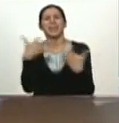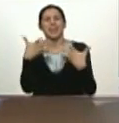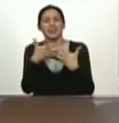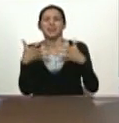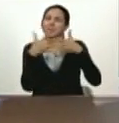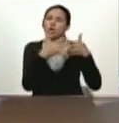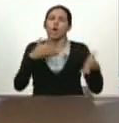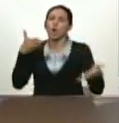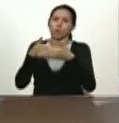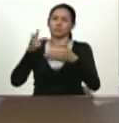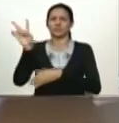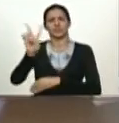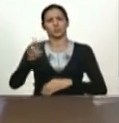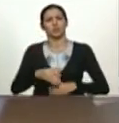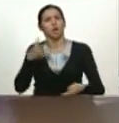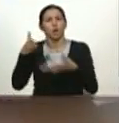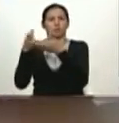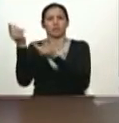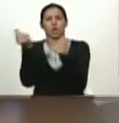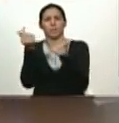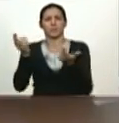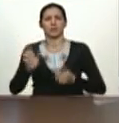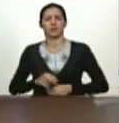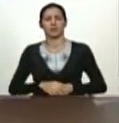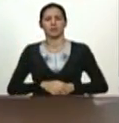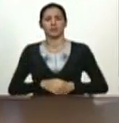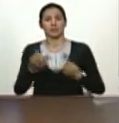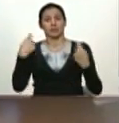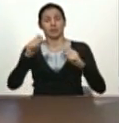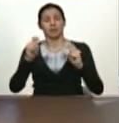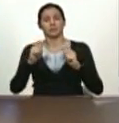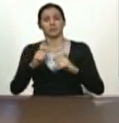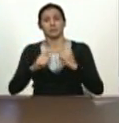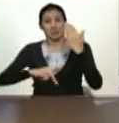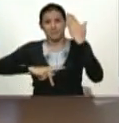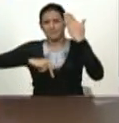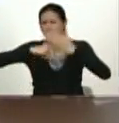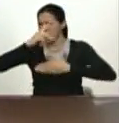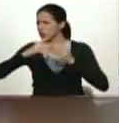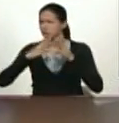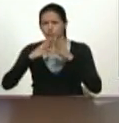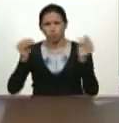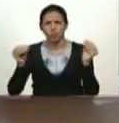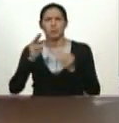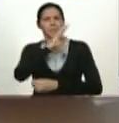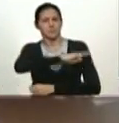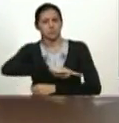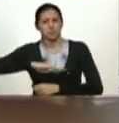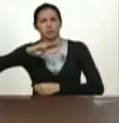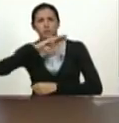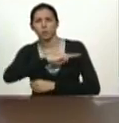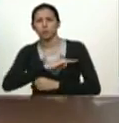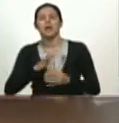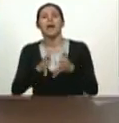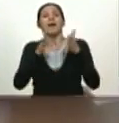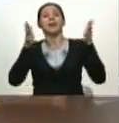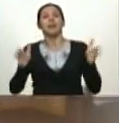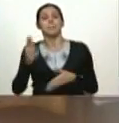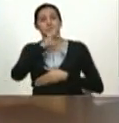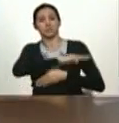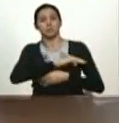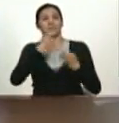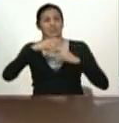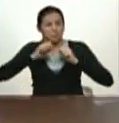y para mantener y expandir todos los planes, misiones y grandes misiones sociales de la